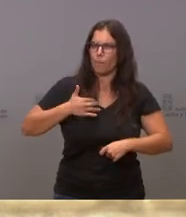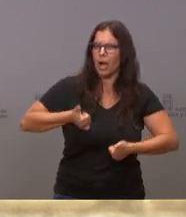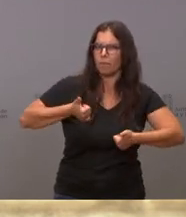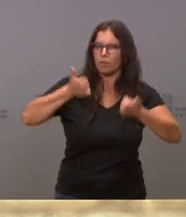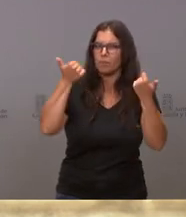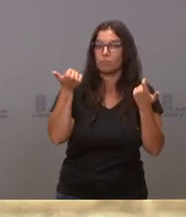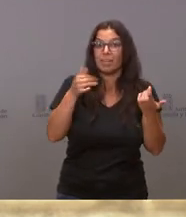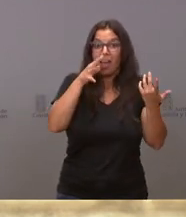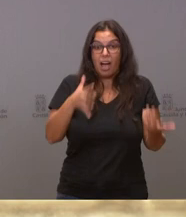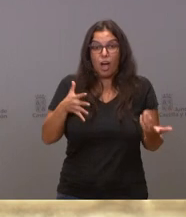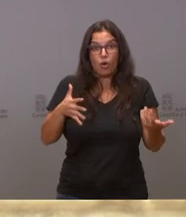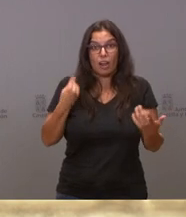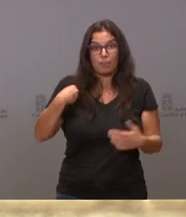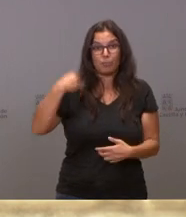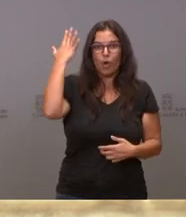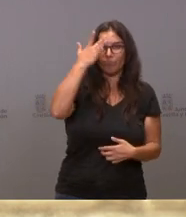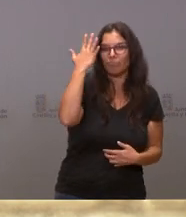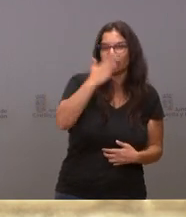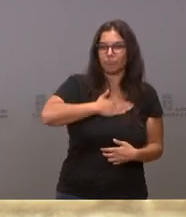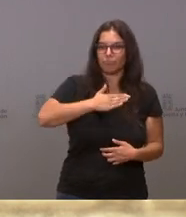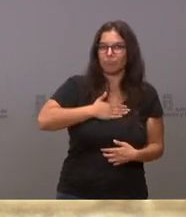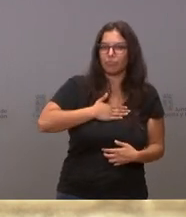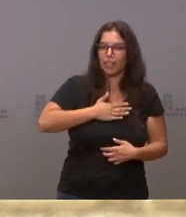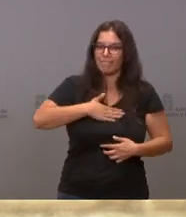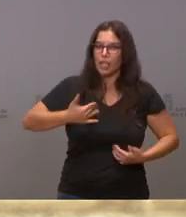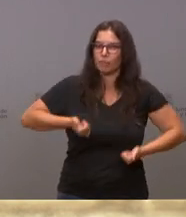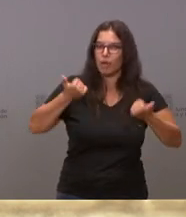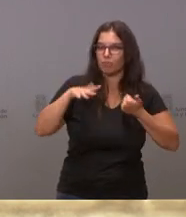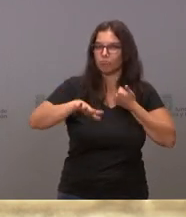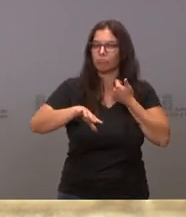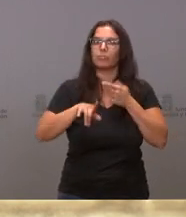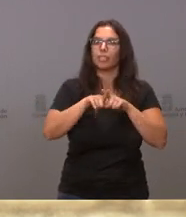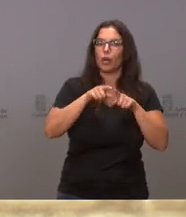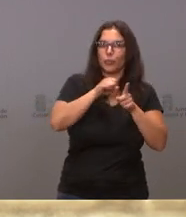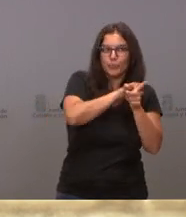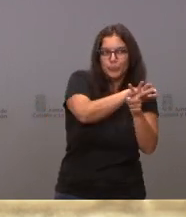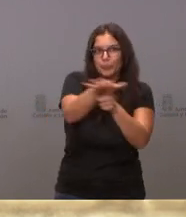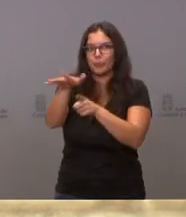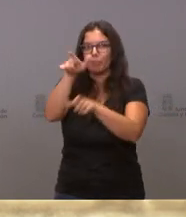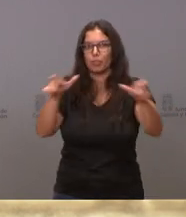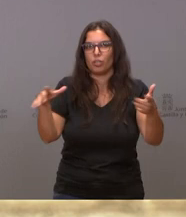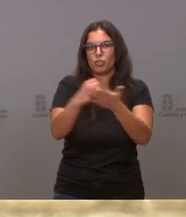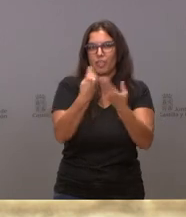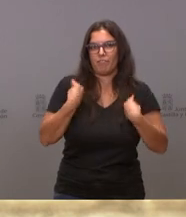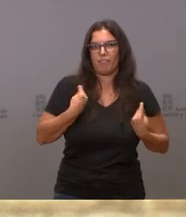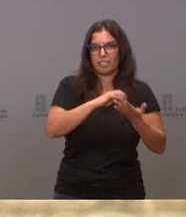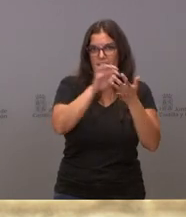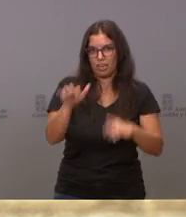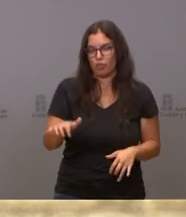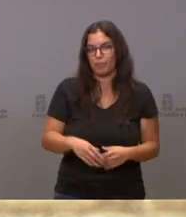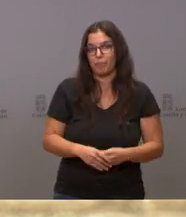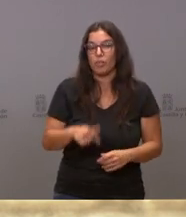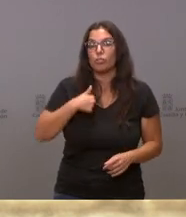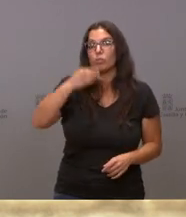trasladar ese optimismo y esa ambición a toda la población de Castilla y León. Creo que